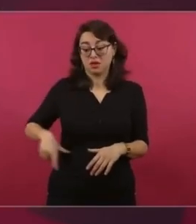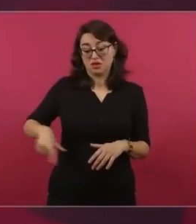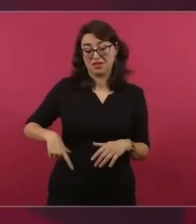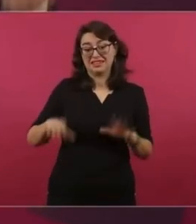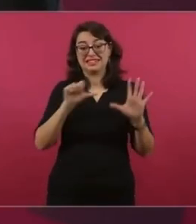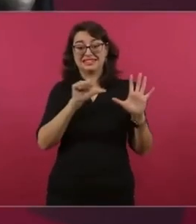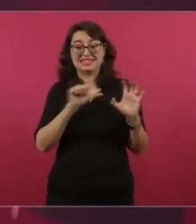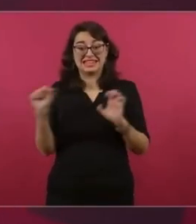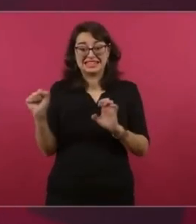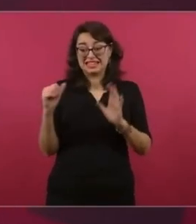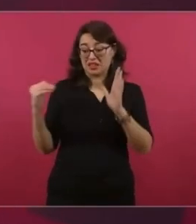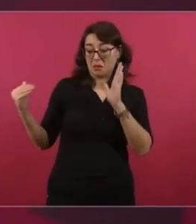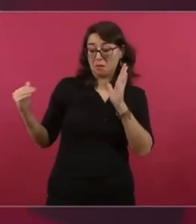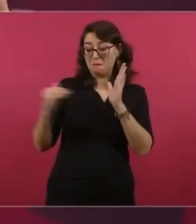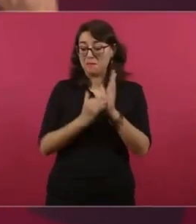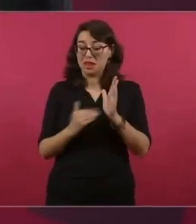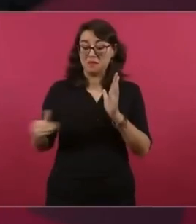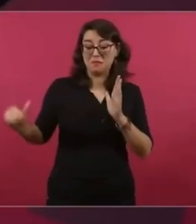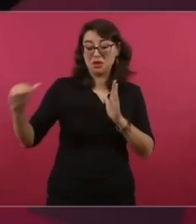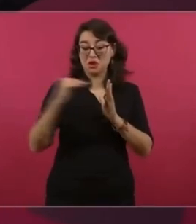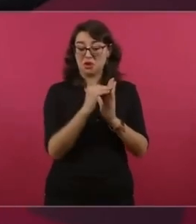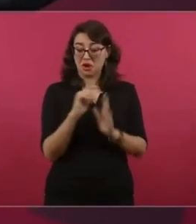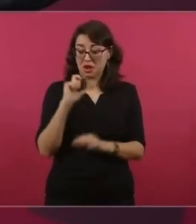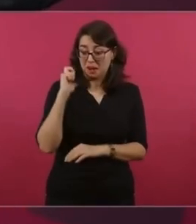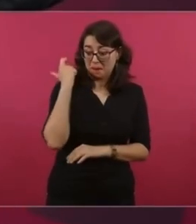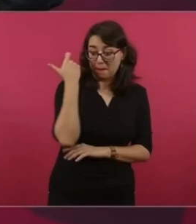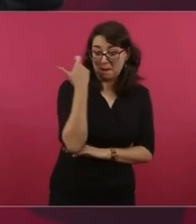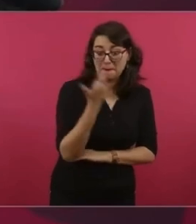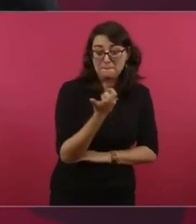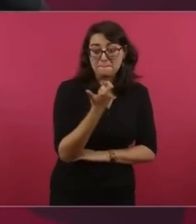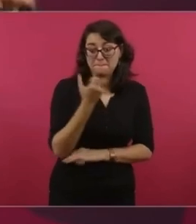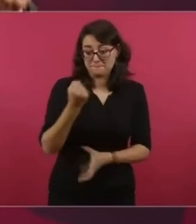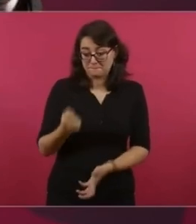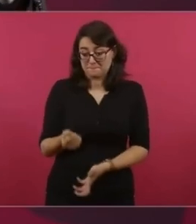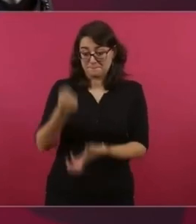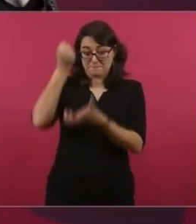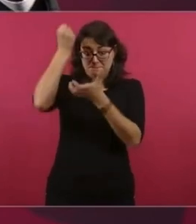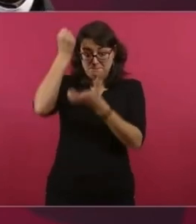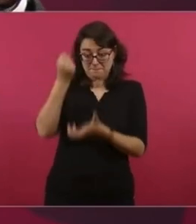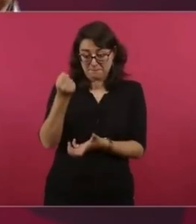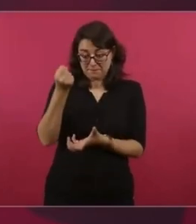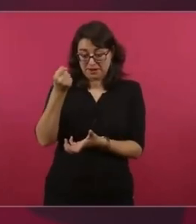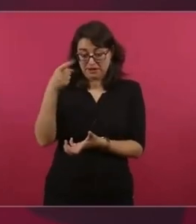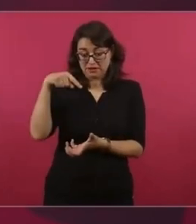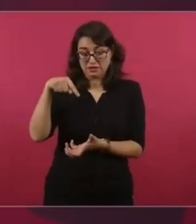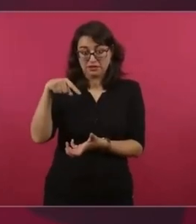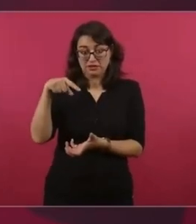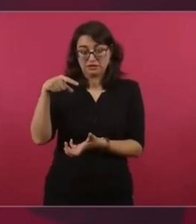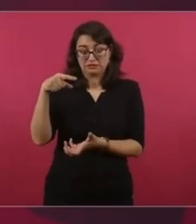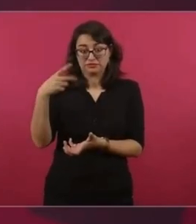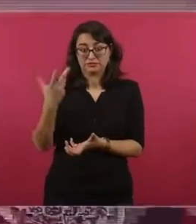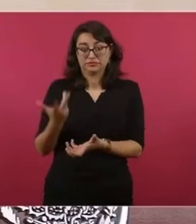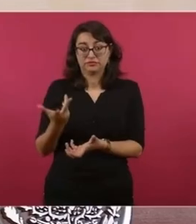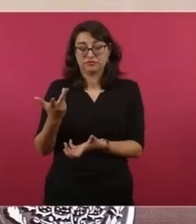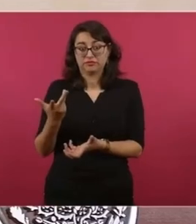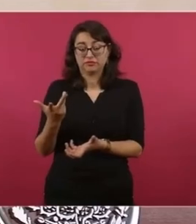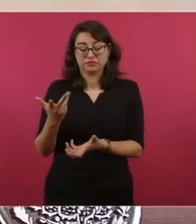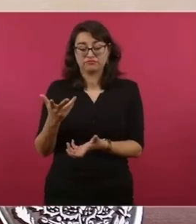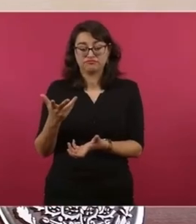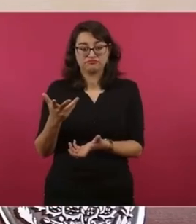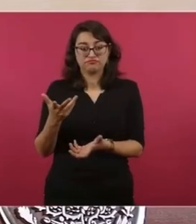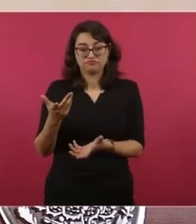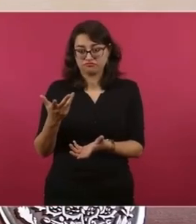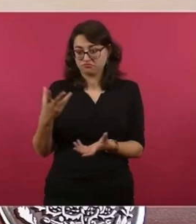de manera directa, para 25 millones de hogares.